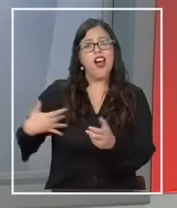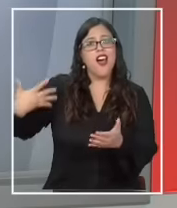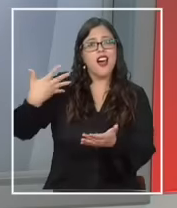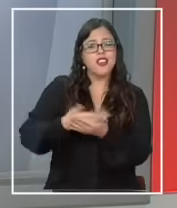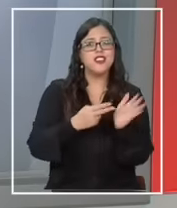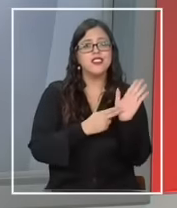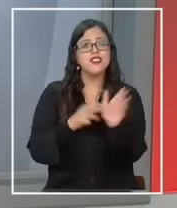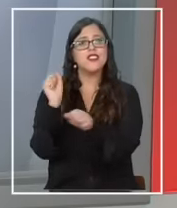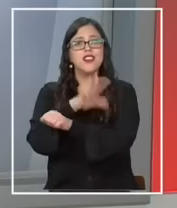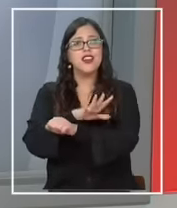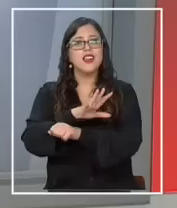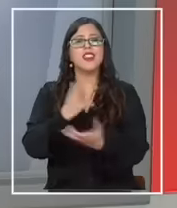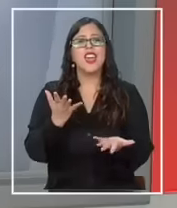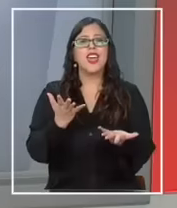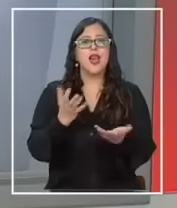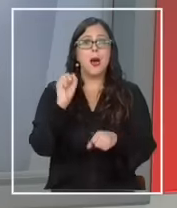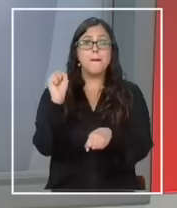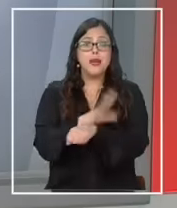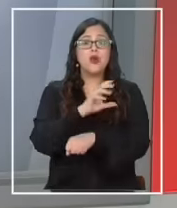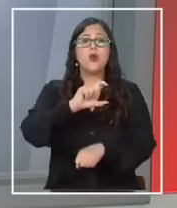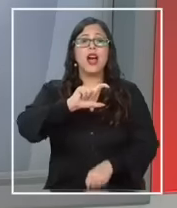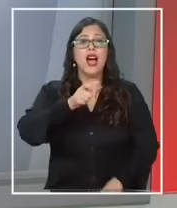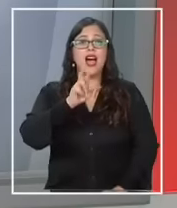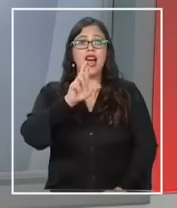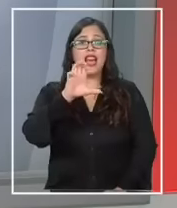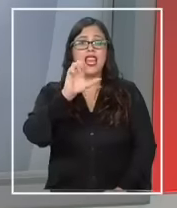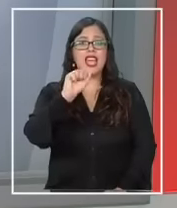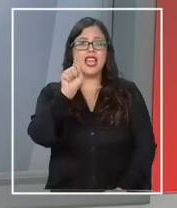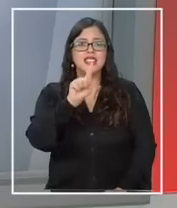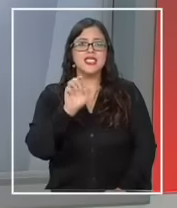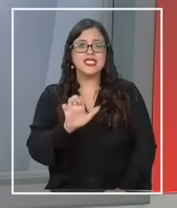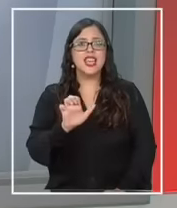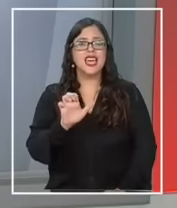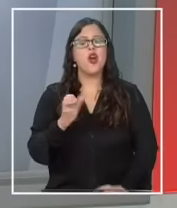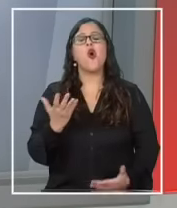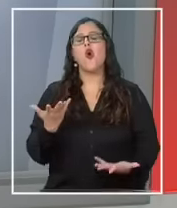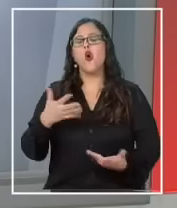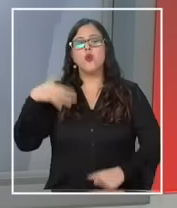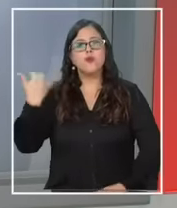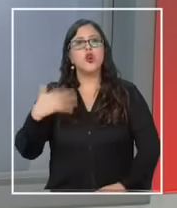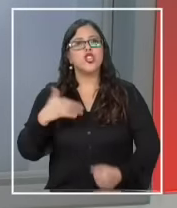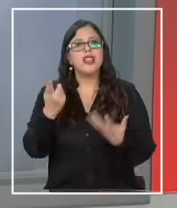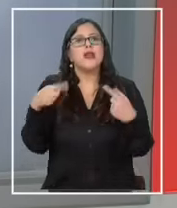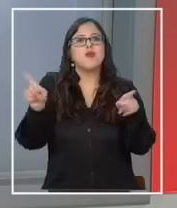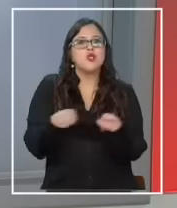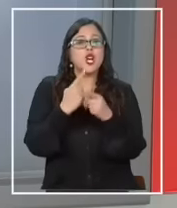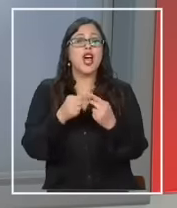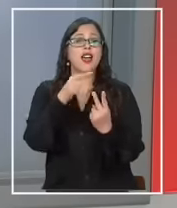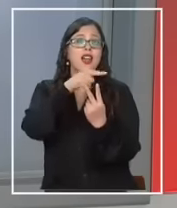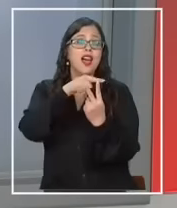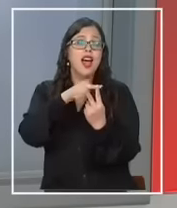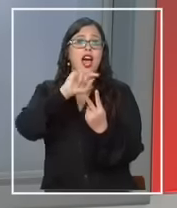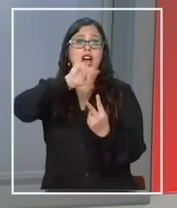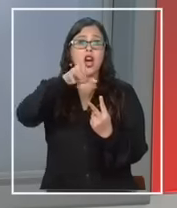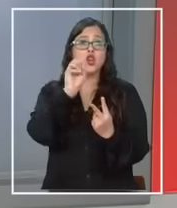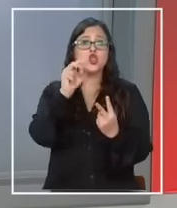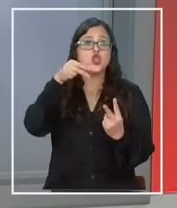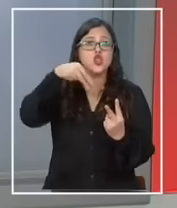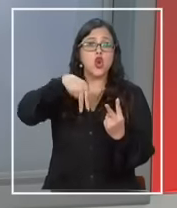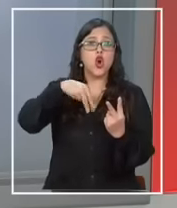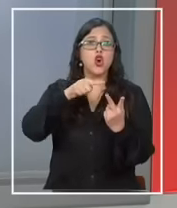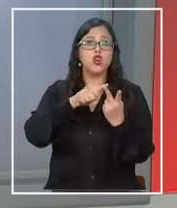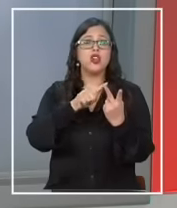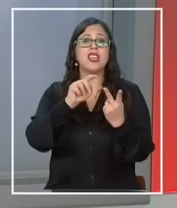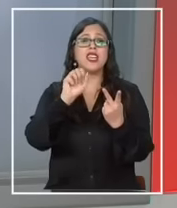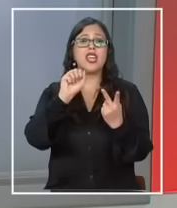estreno de la película Grease brillantina ese inolvidable musical que puso a John Travolta y Olivia Newton-John en la cima